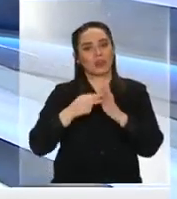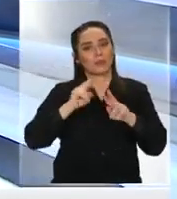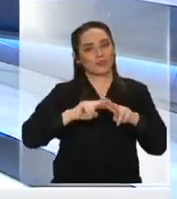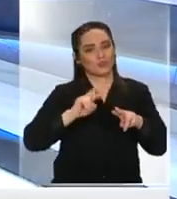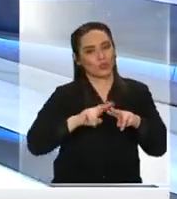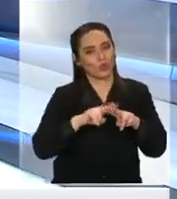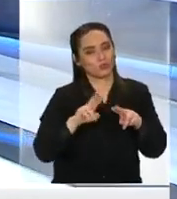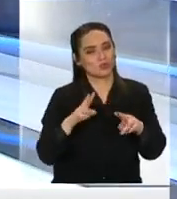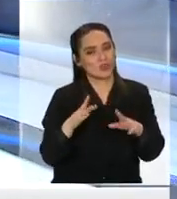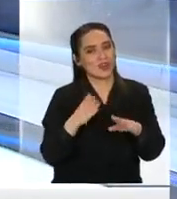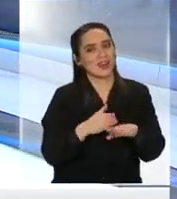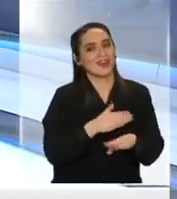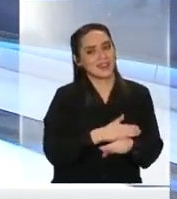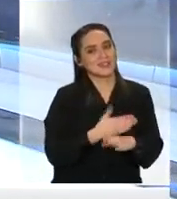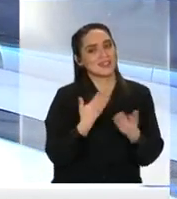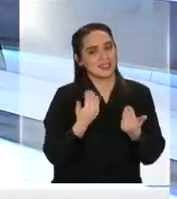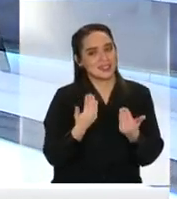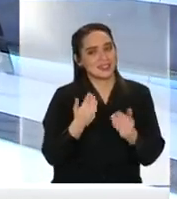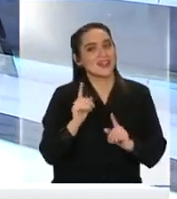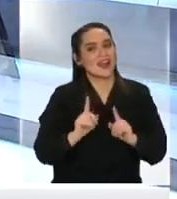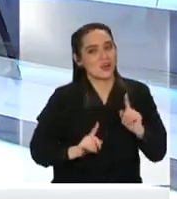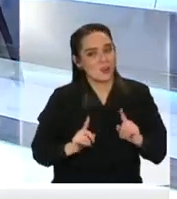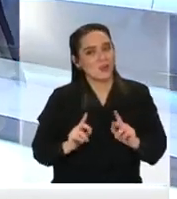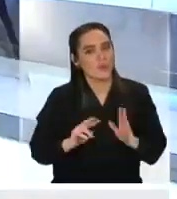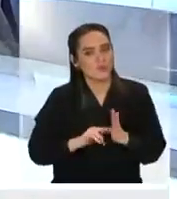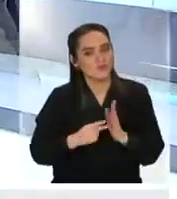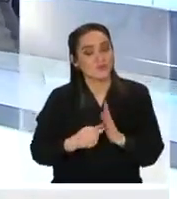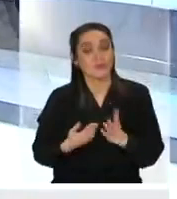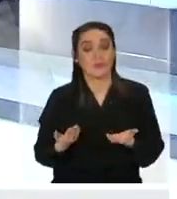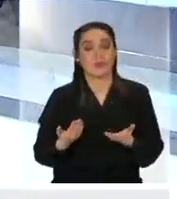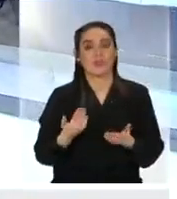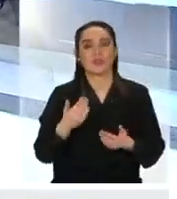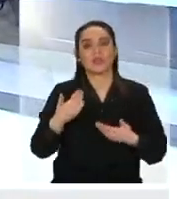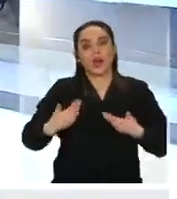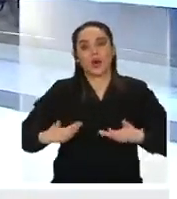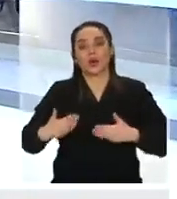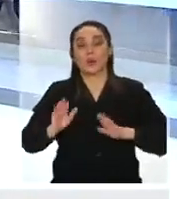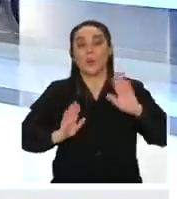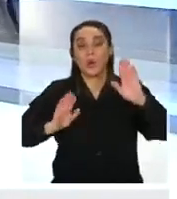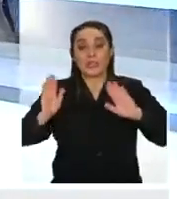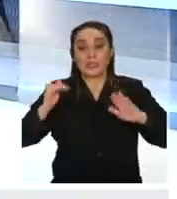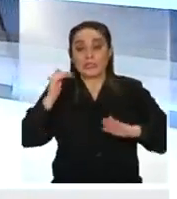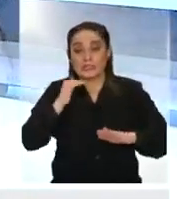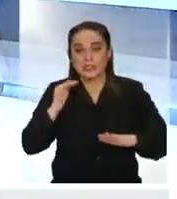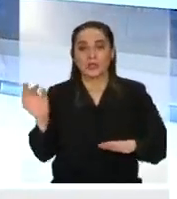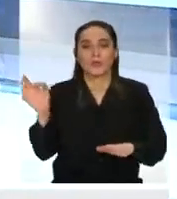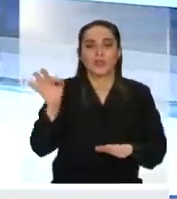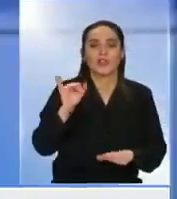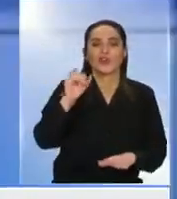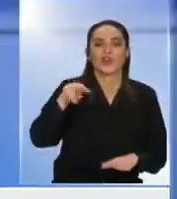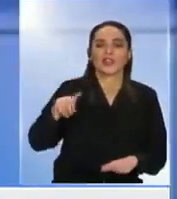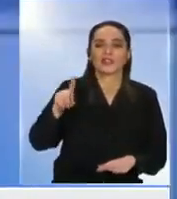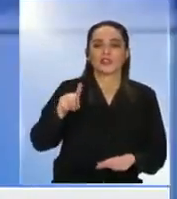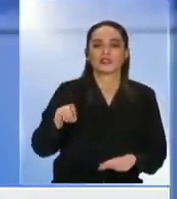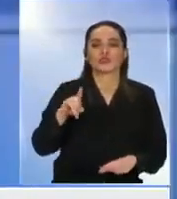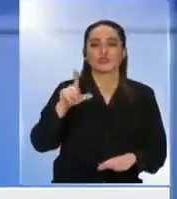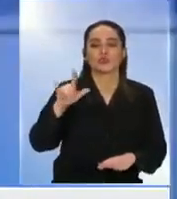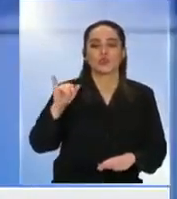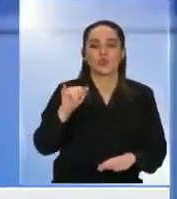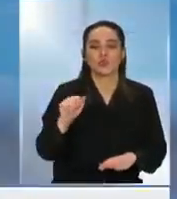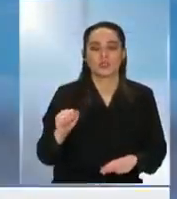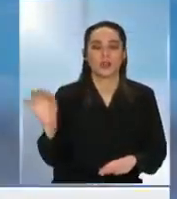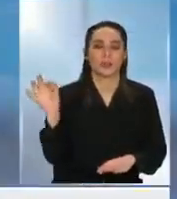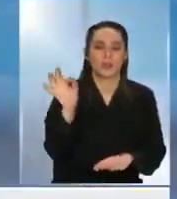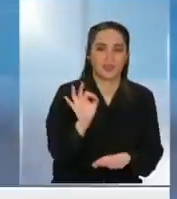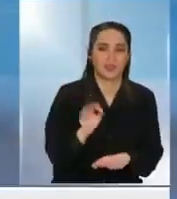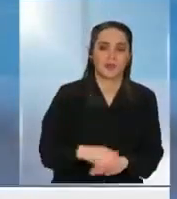en candidaturas en candidaturas de emergencia como las definió José Miguel Insulza déjame hacerte las últimas preguntas